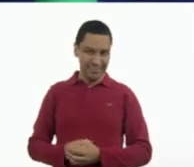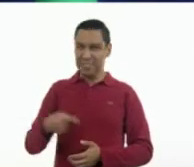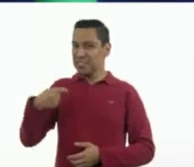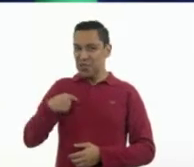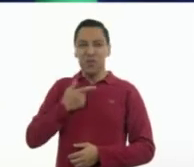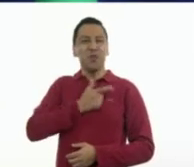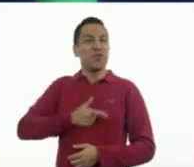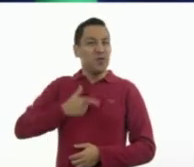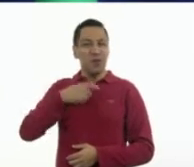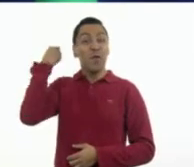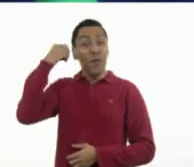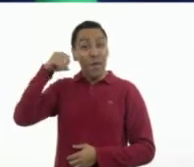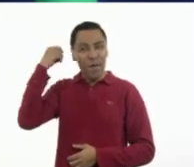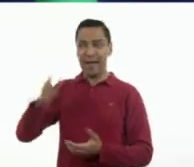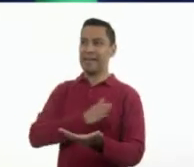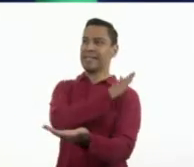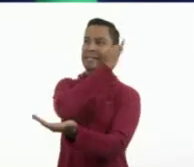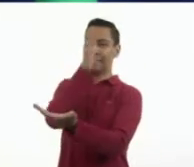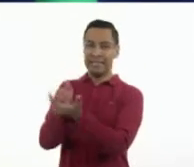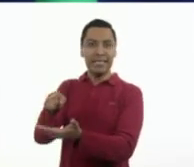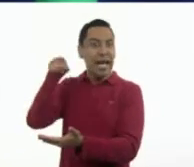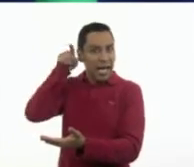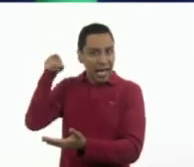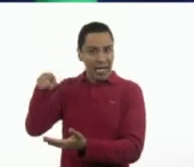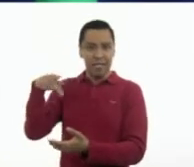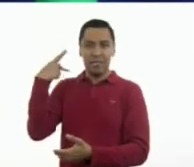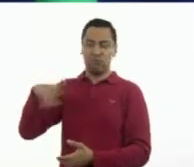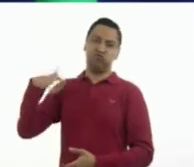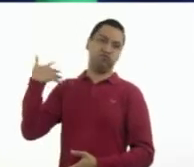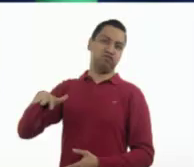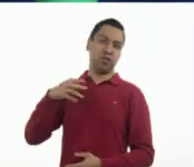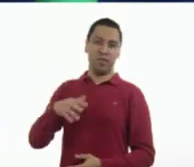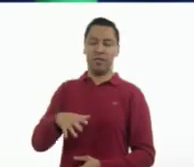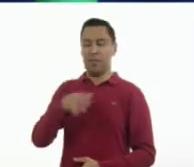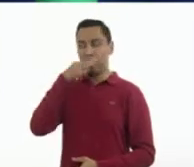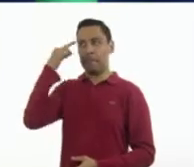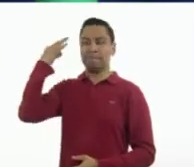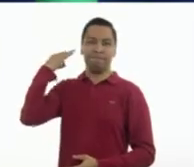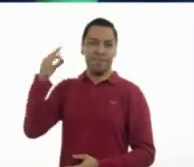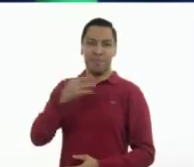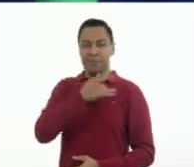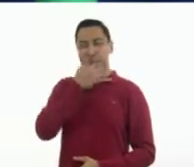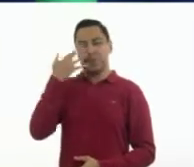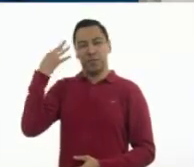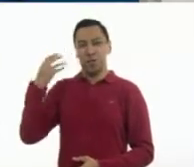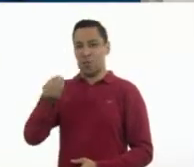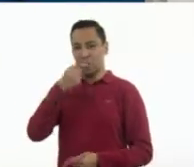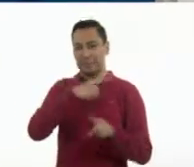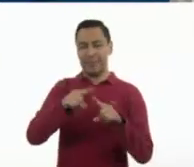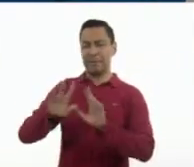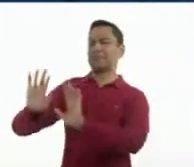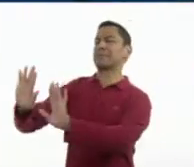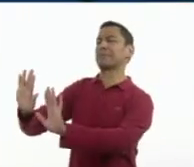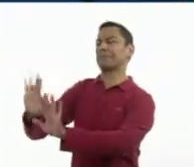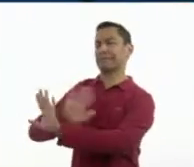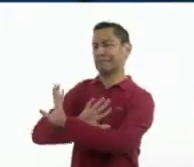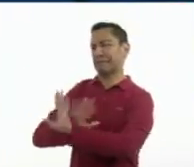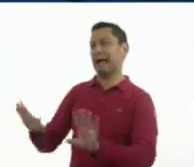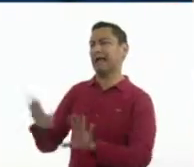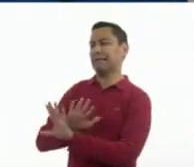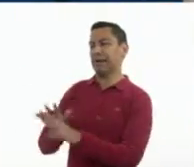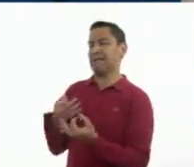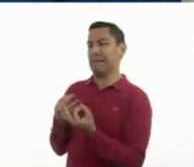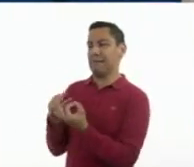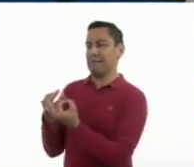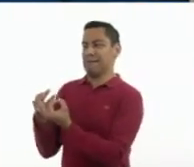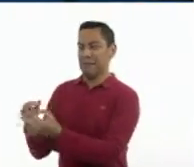ir a Oaxaca. O sea, la verdad, tienen una comida típica, deliciosa. Bueno, bueno, bueno, mejor vamos a